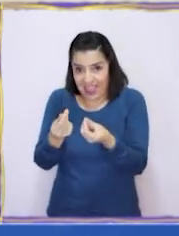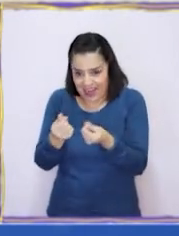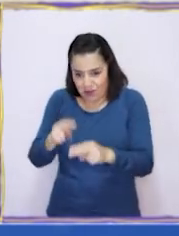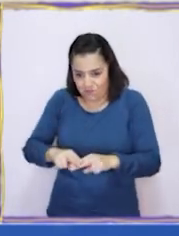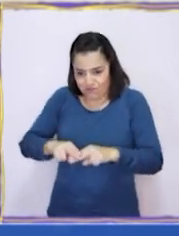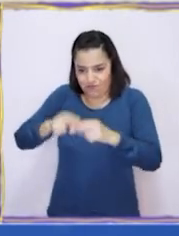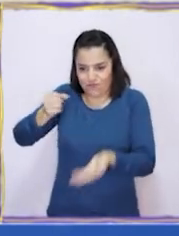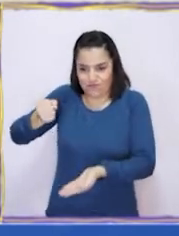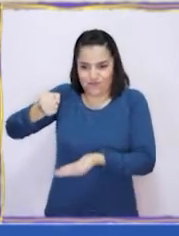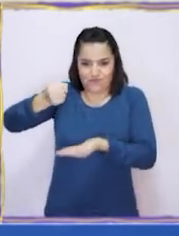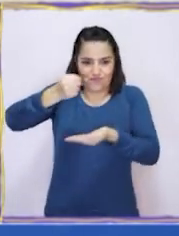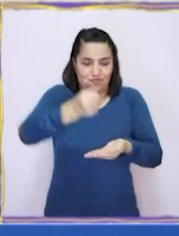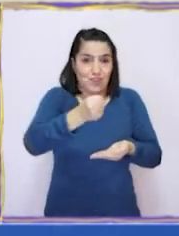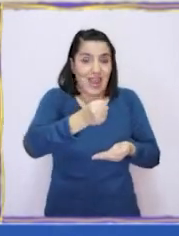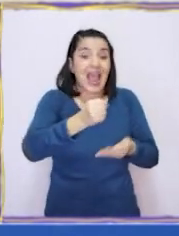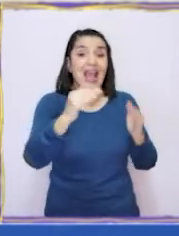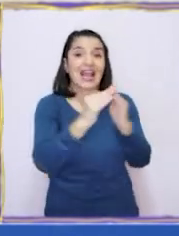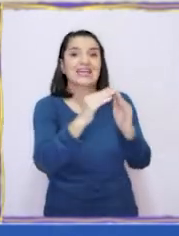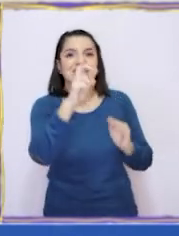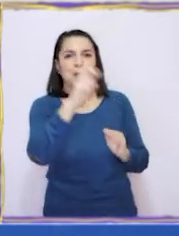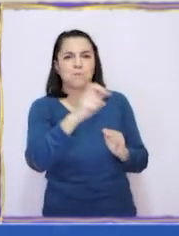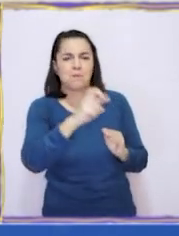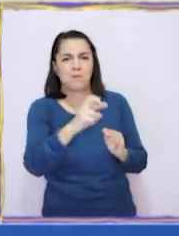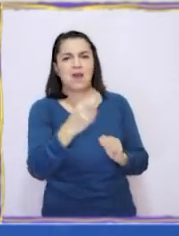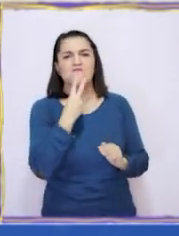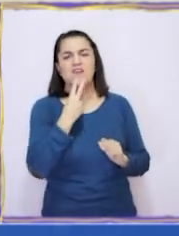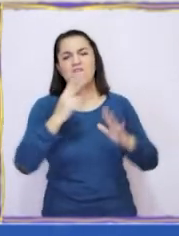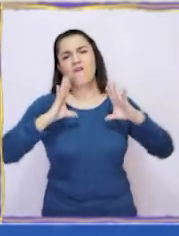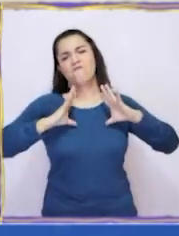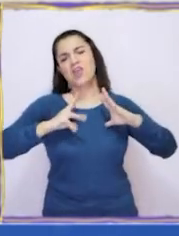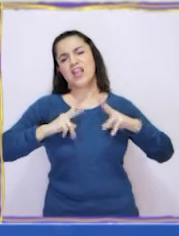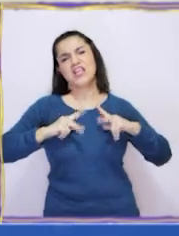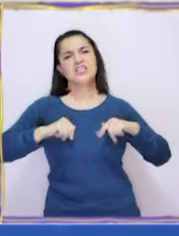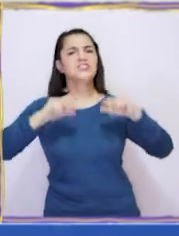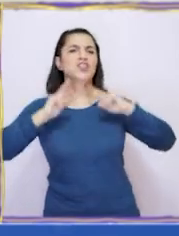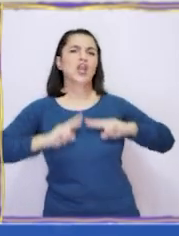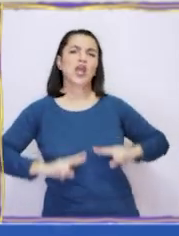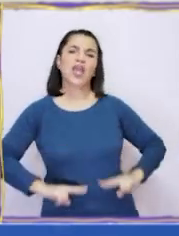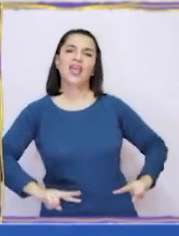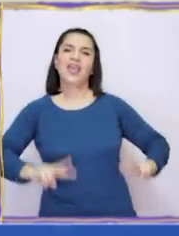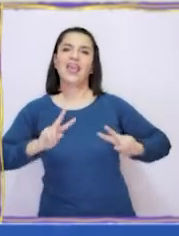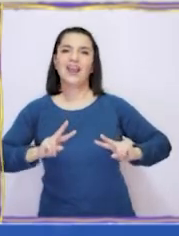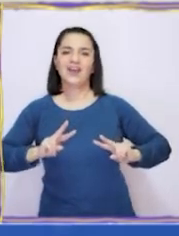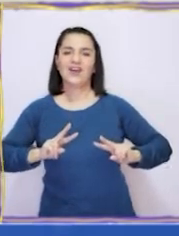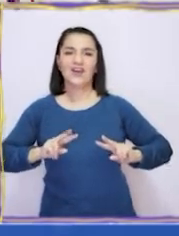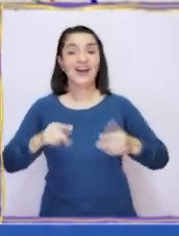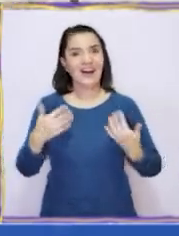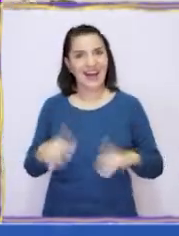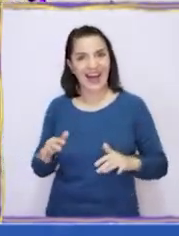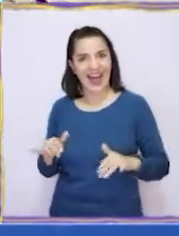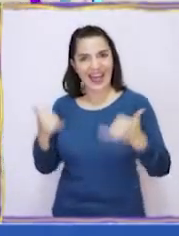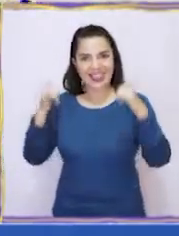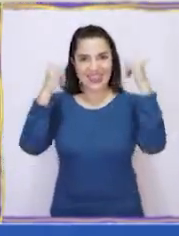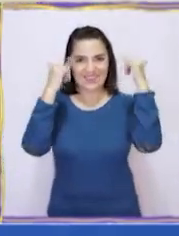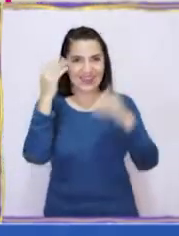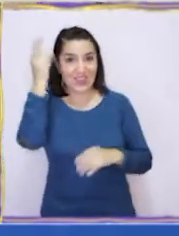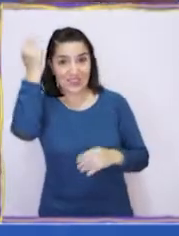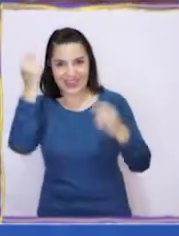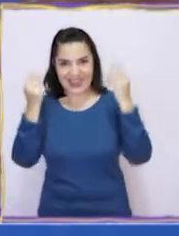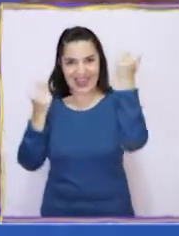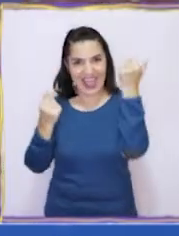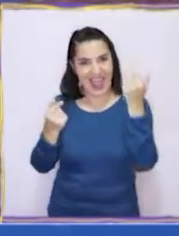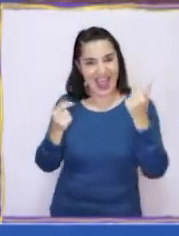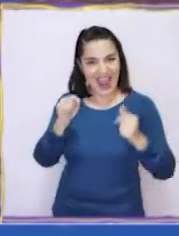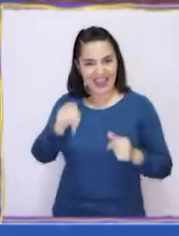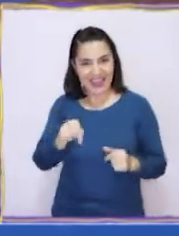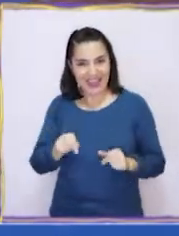que les permite regresar con su papá y así vivir felices y tranquilos. ¡Qué divertido inventar finales